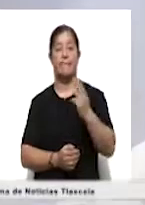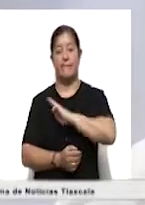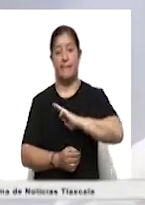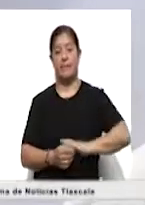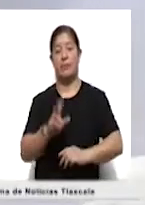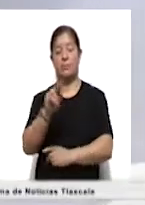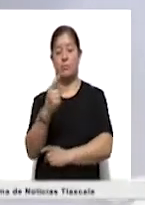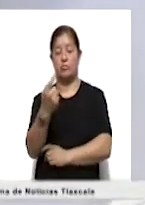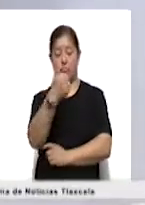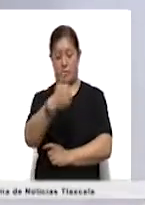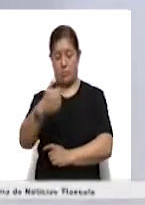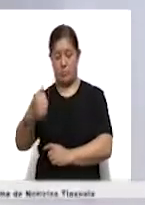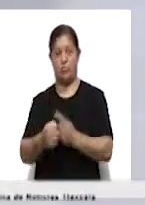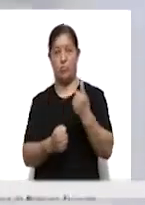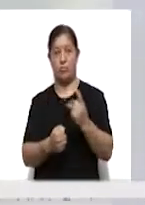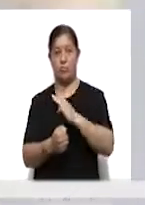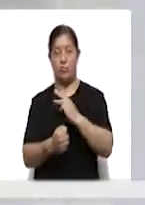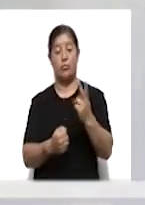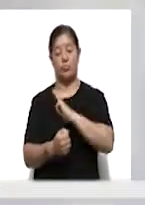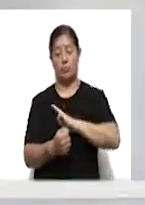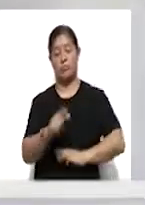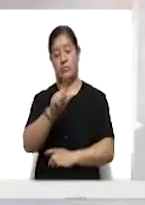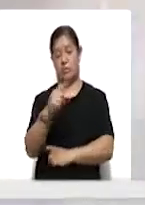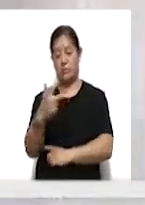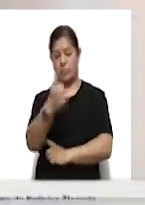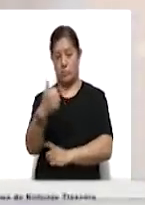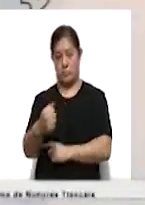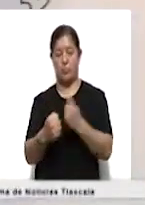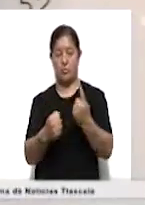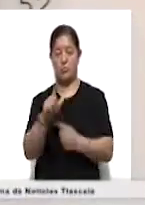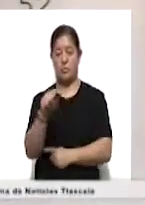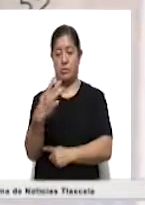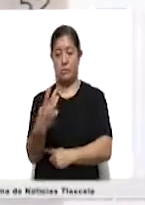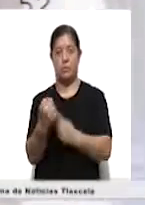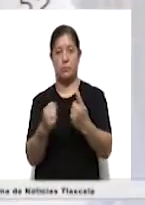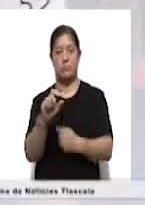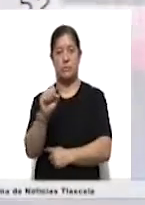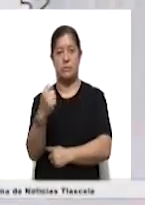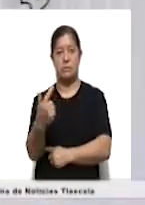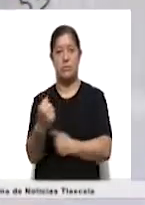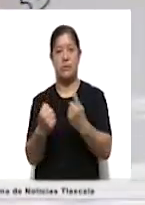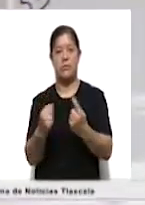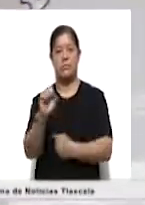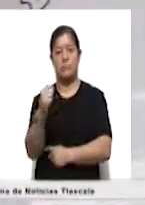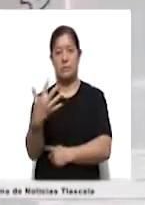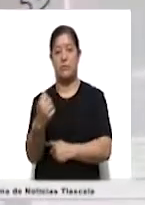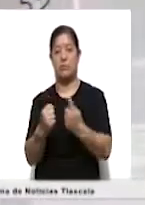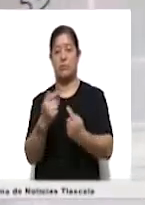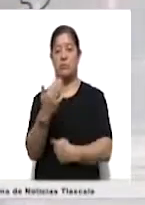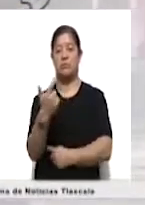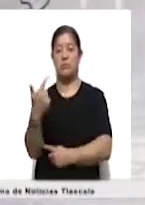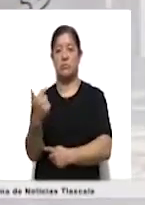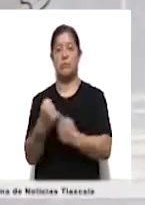Cuajomulco ochenta y uno, Huac cinco, Yaxocomanitla setenta y ocho, Tocatlán setenta y tres, Huapiaxtla sesenta y siete, Zacualpan sesenta y